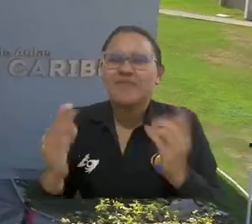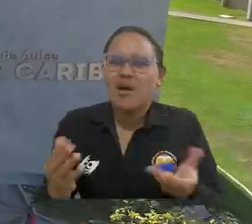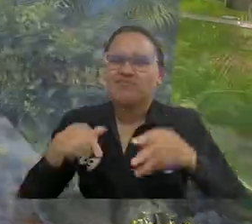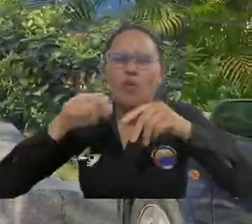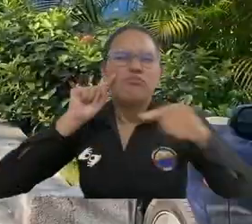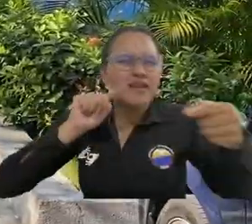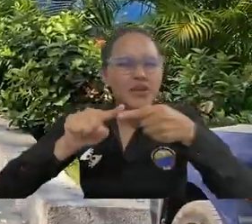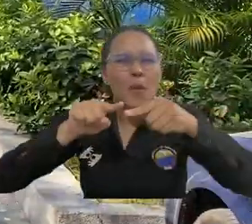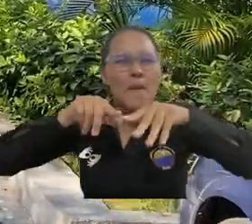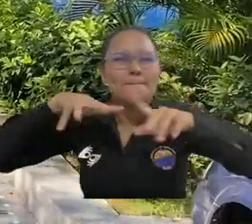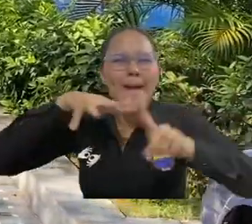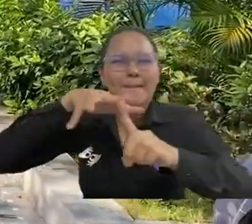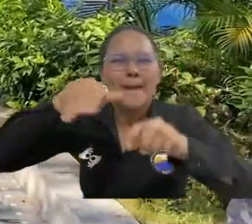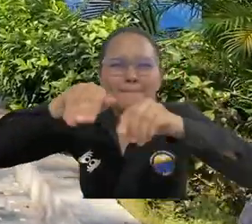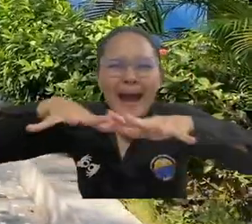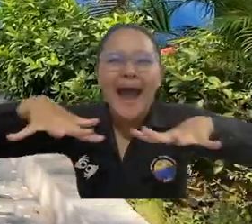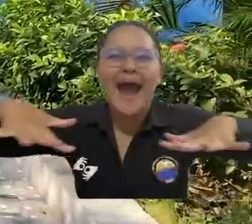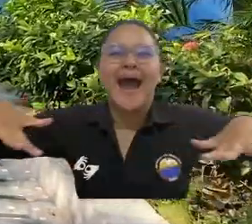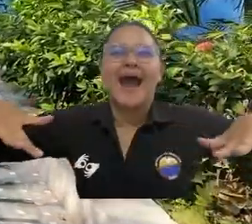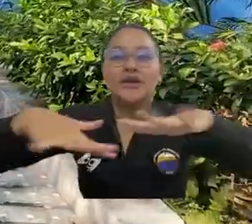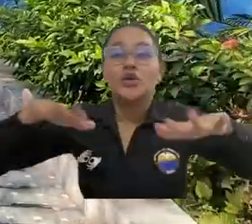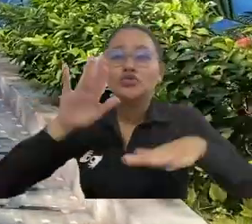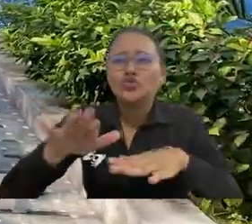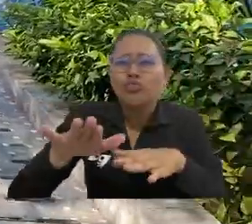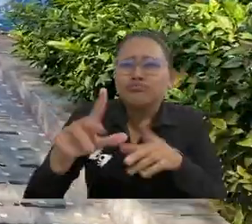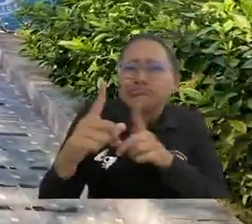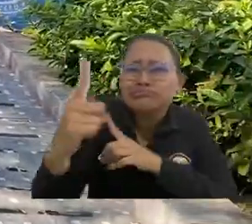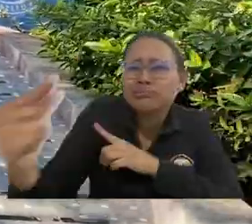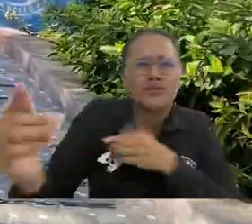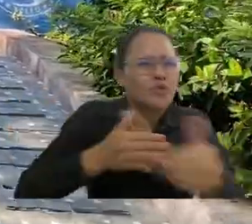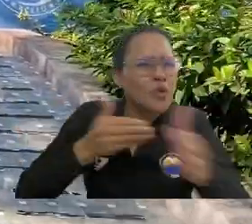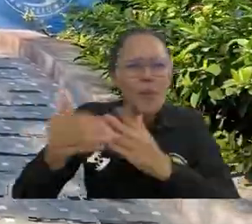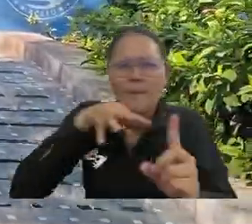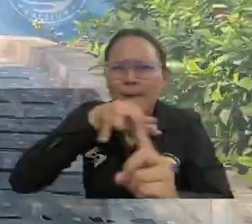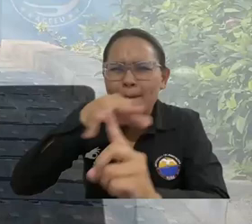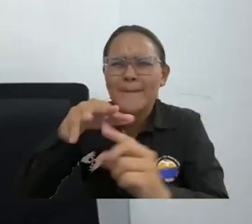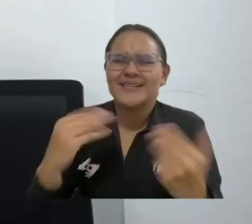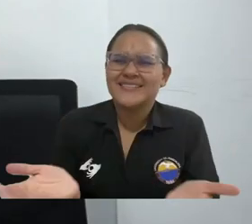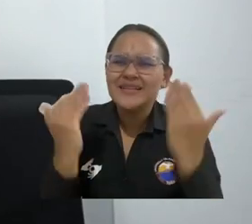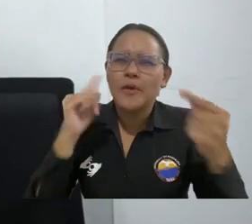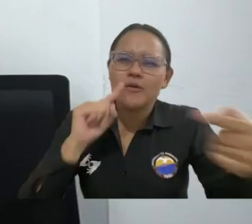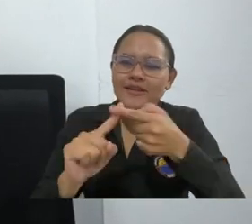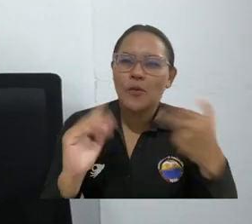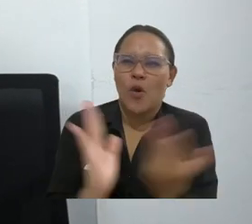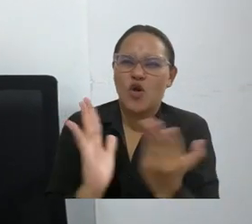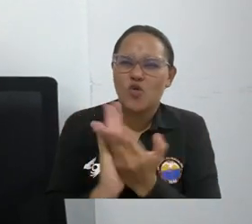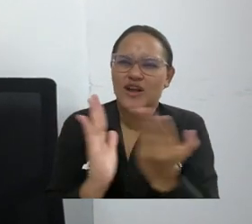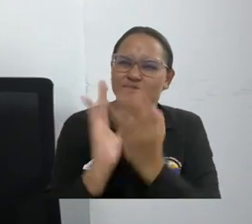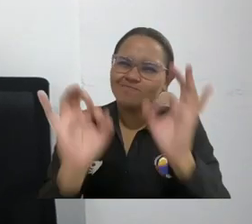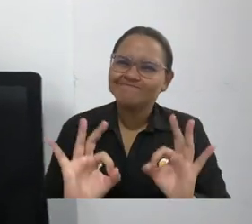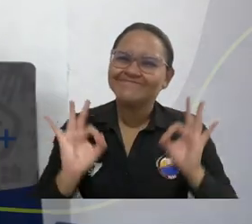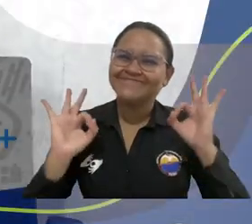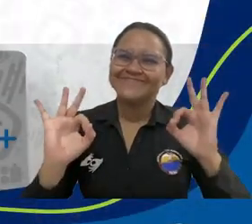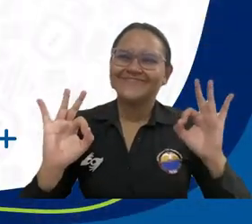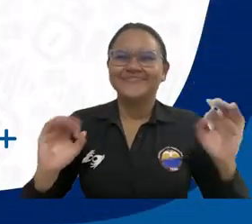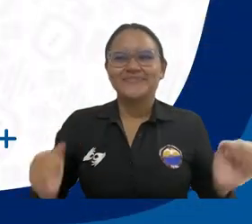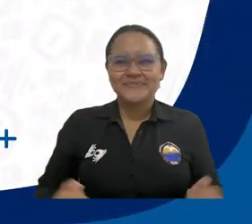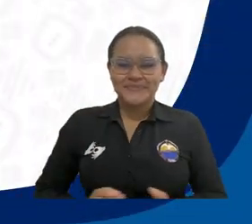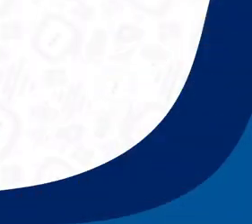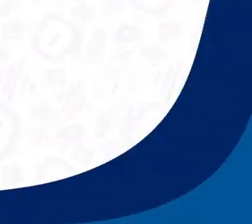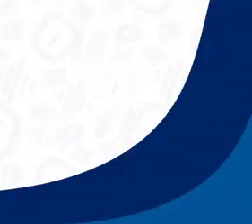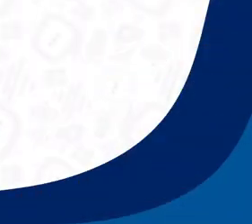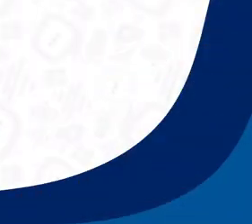de expansión por el territorio llegando a los lugares más rezagados para transformar vidas a través de una educación con alta calidad.